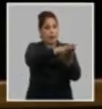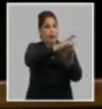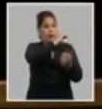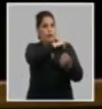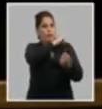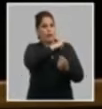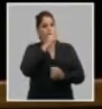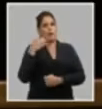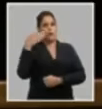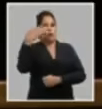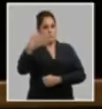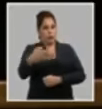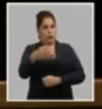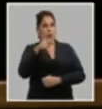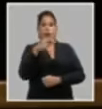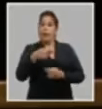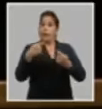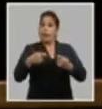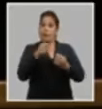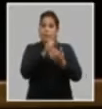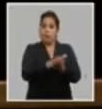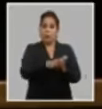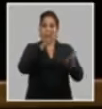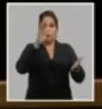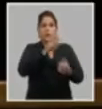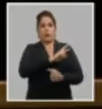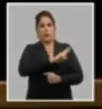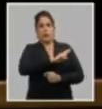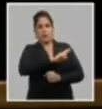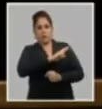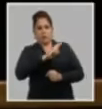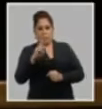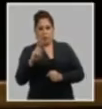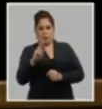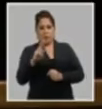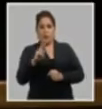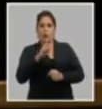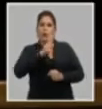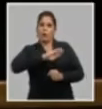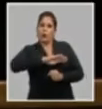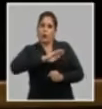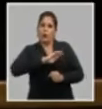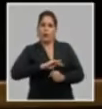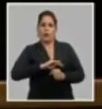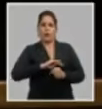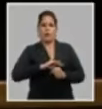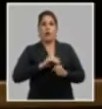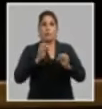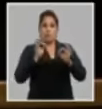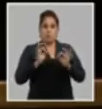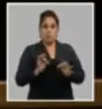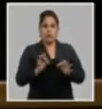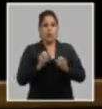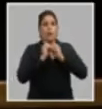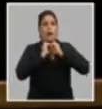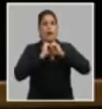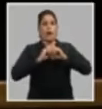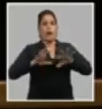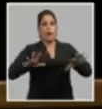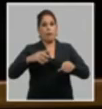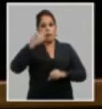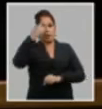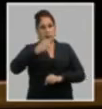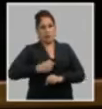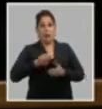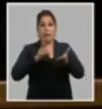futuro caracterizados por su compromiso con la revolución, humildad, modestia, ejemplo personal,